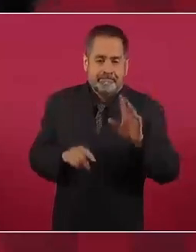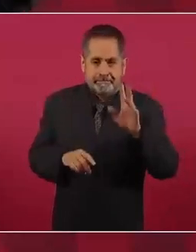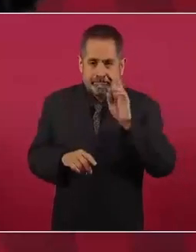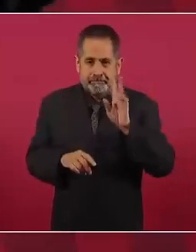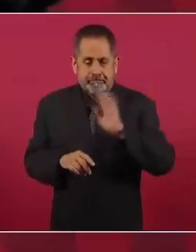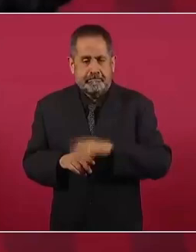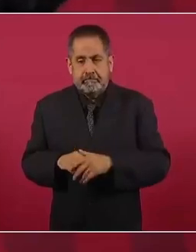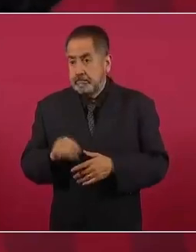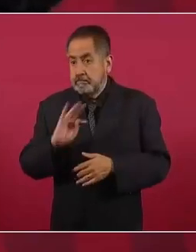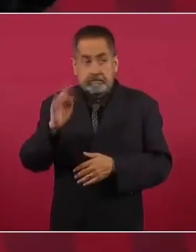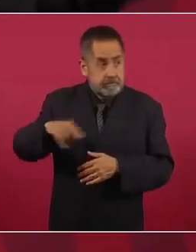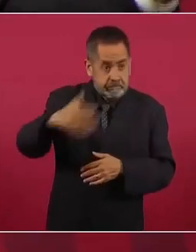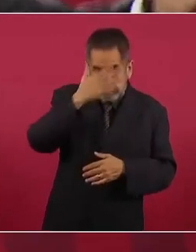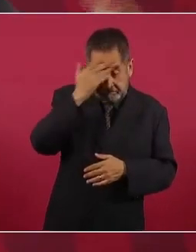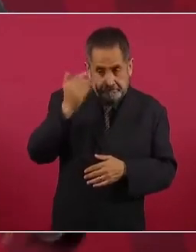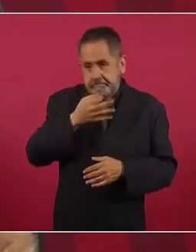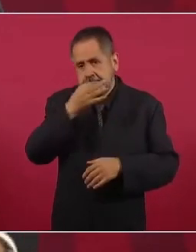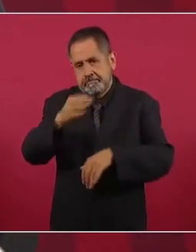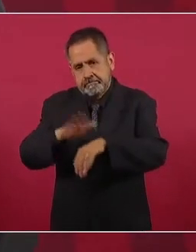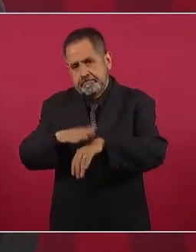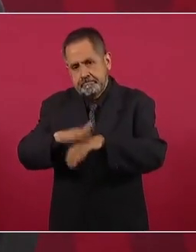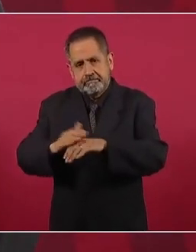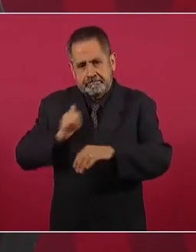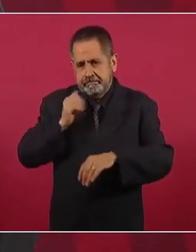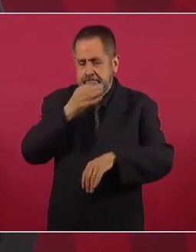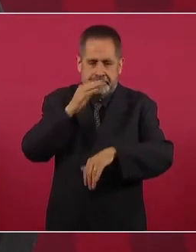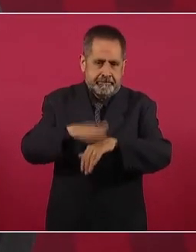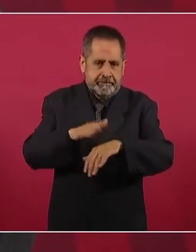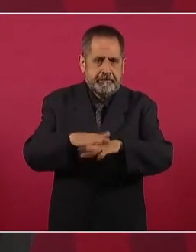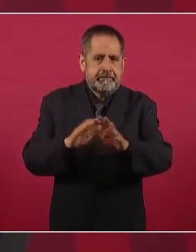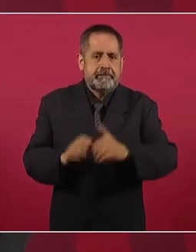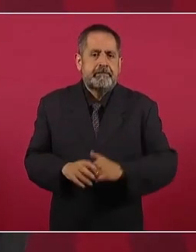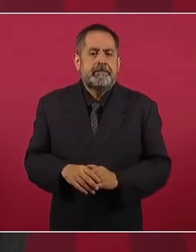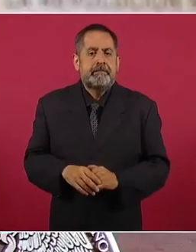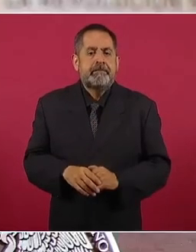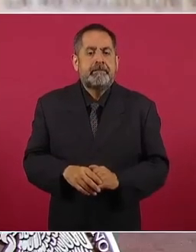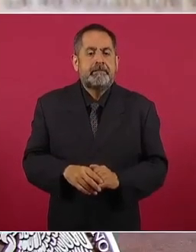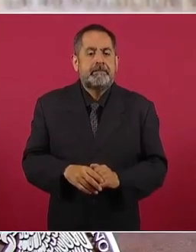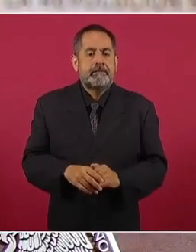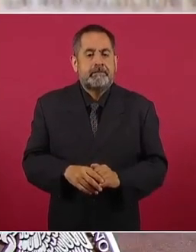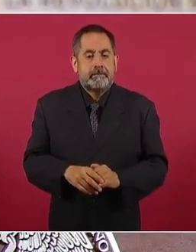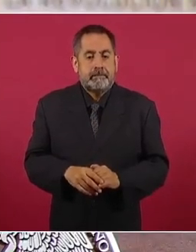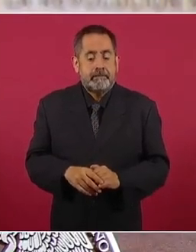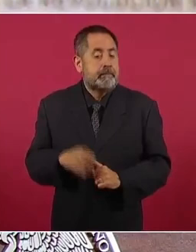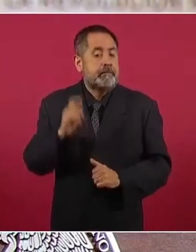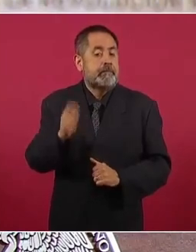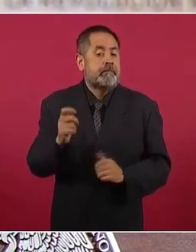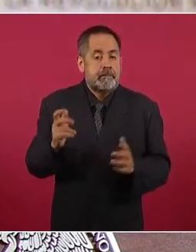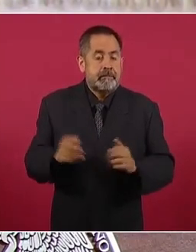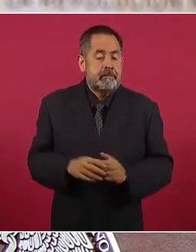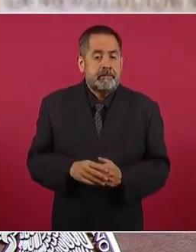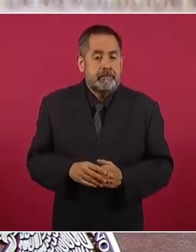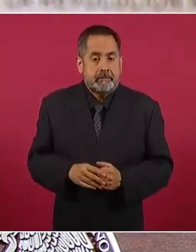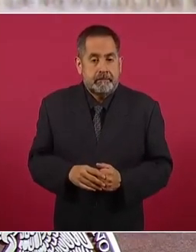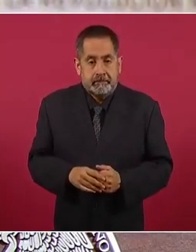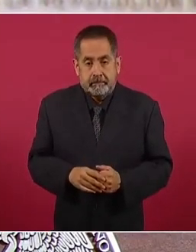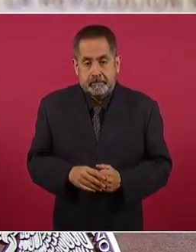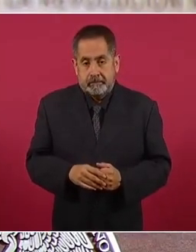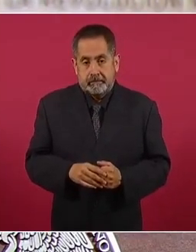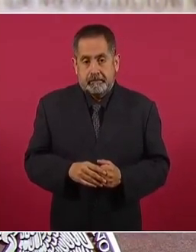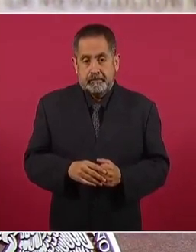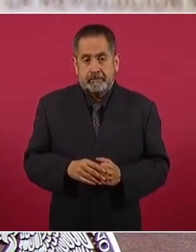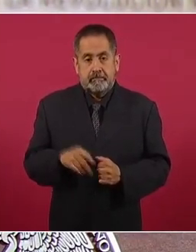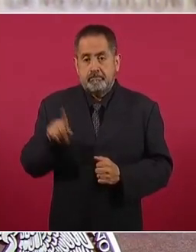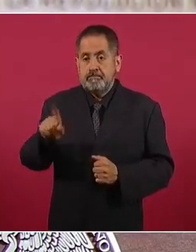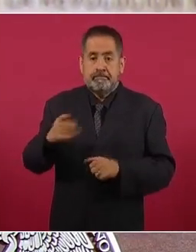se sabe y aquí aprovechamos para informarlo. Entonces, es el estado